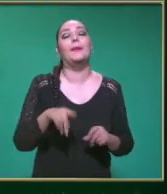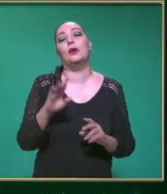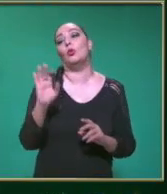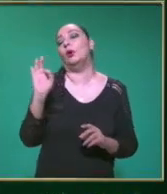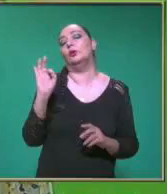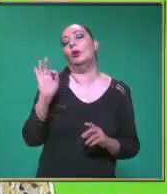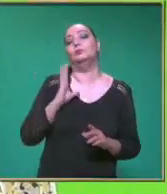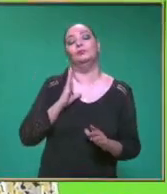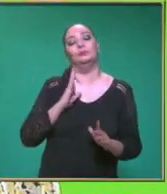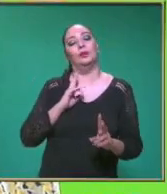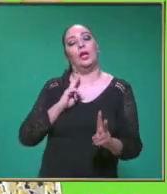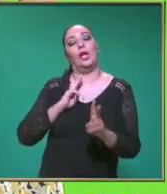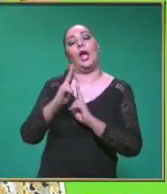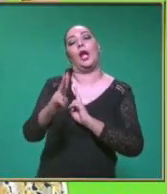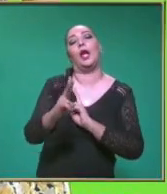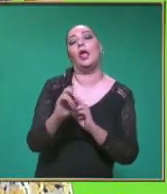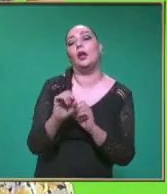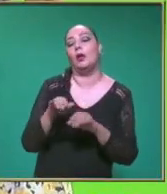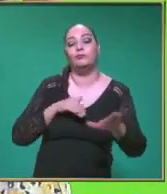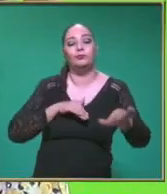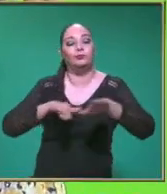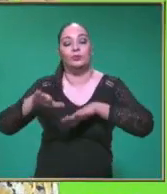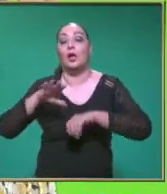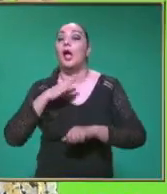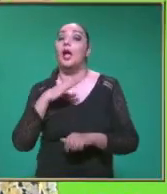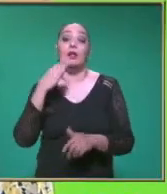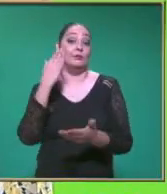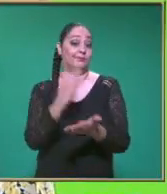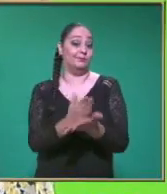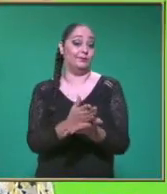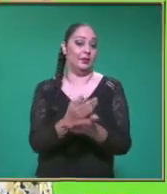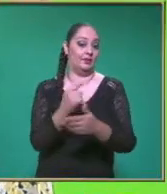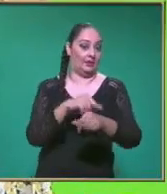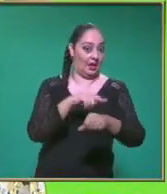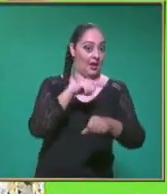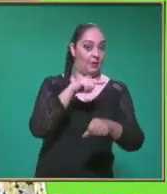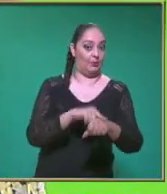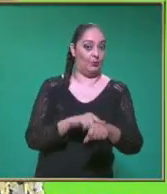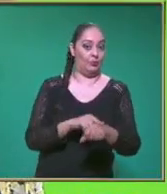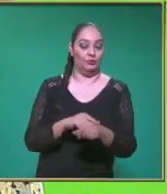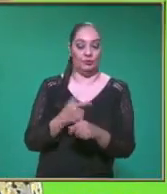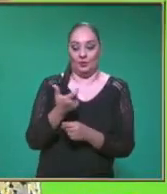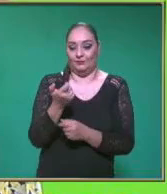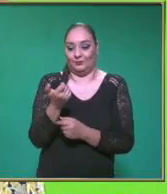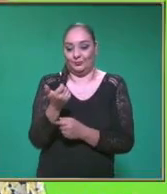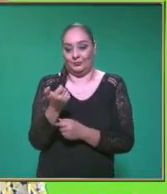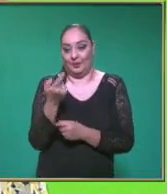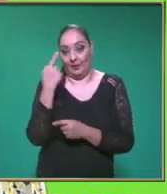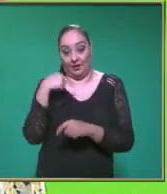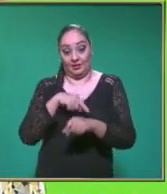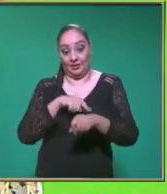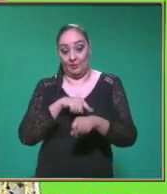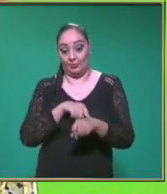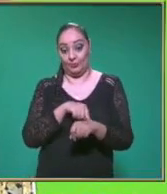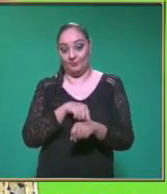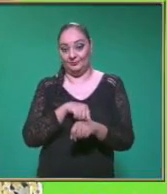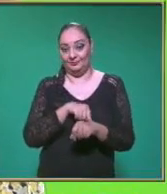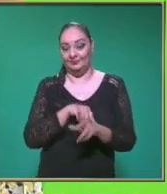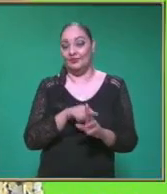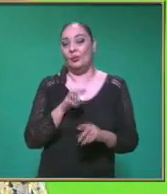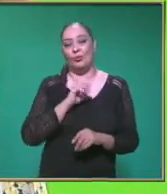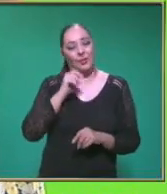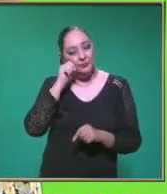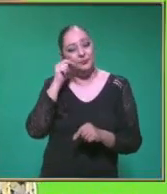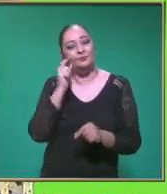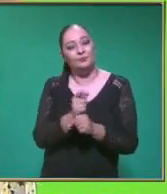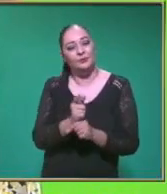carrera Pues evidentemente Hay cortes O medición de tiempo Por medio de cronómetros Entonces Ahí podemos identificar